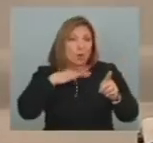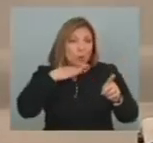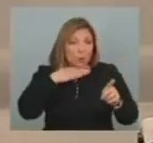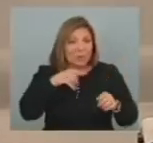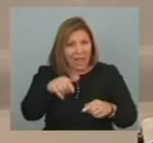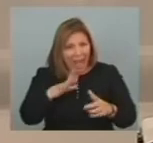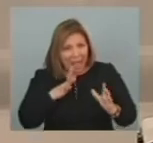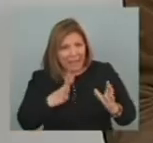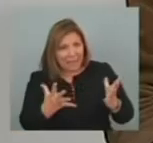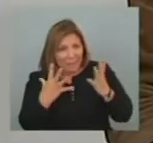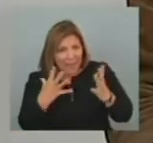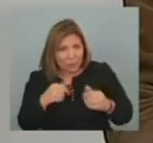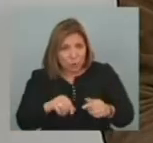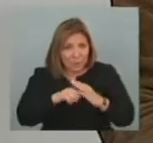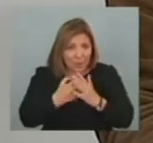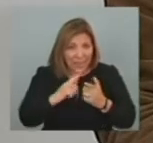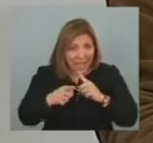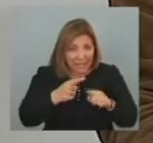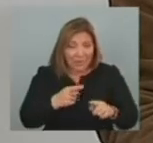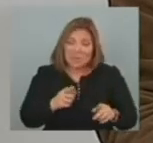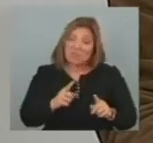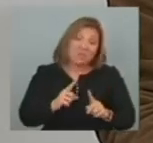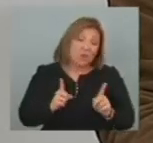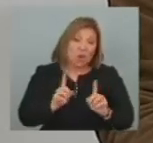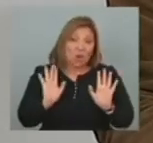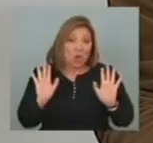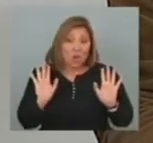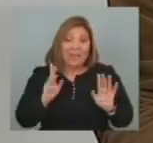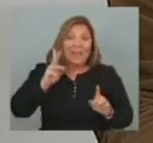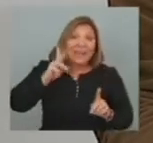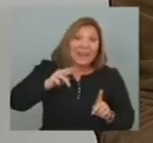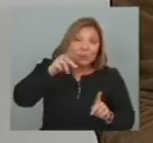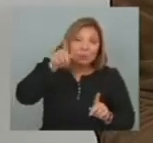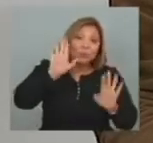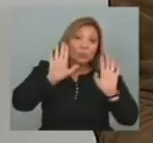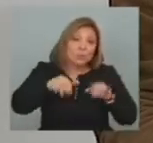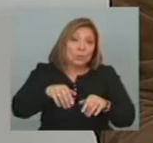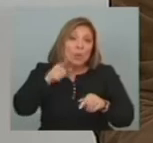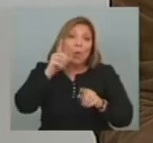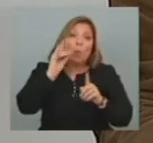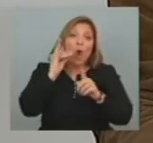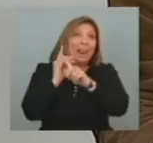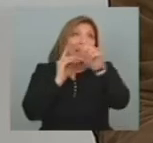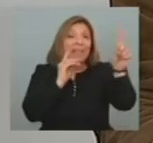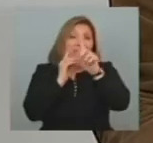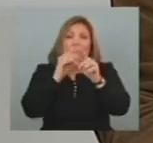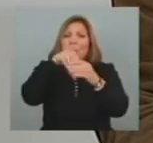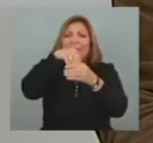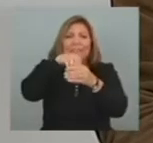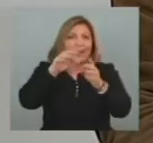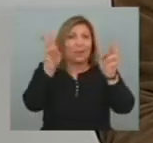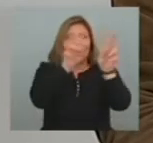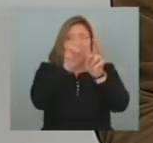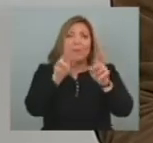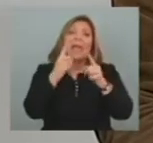Mercosur? No En principio La razón por la renuncia Tiene que ver Con un episodio Con Bolivia Muy interno Algún día